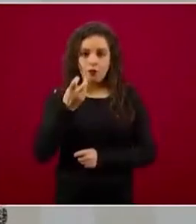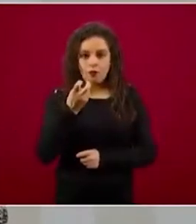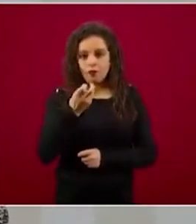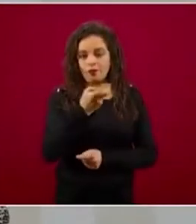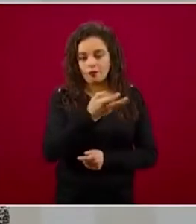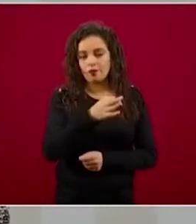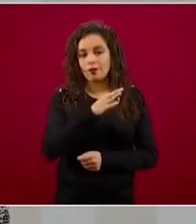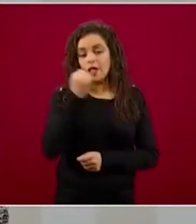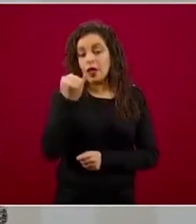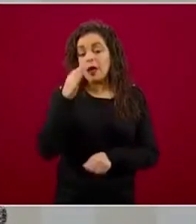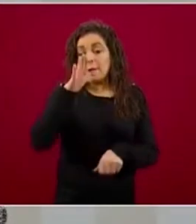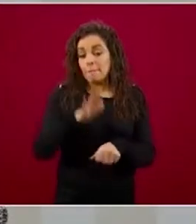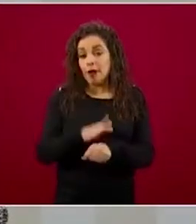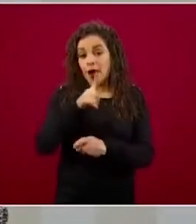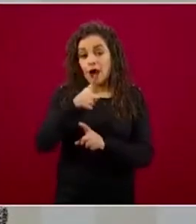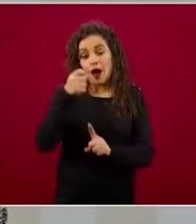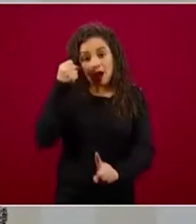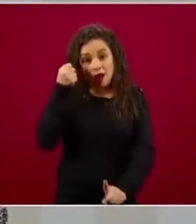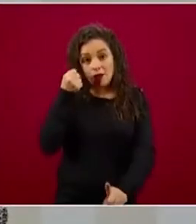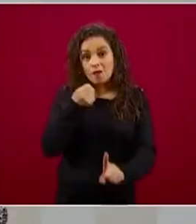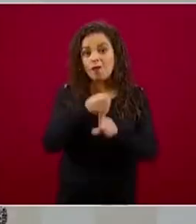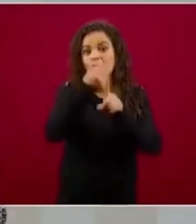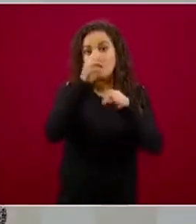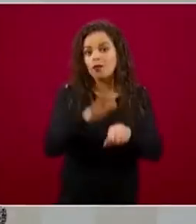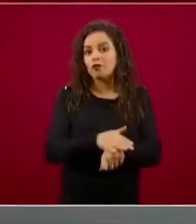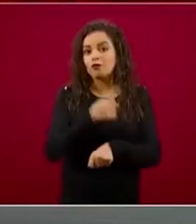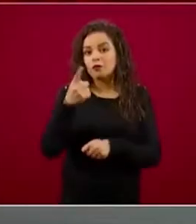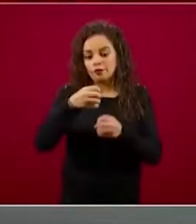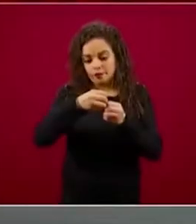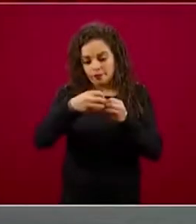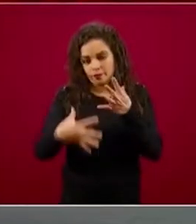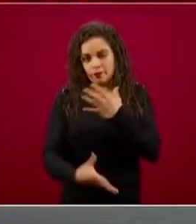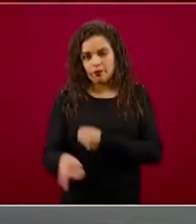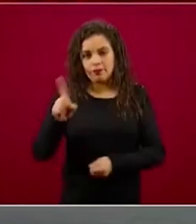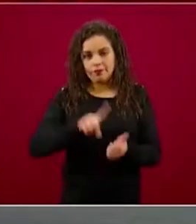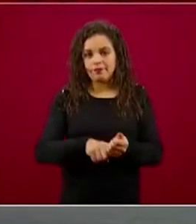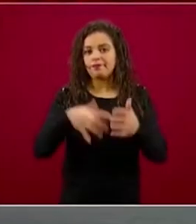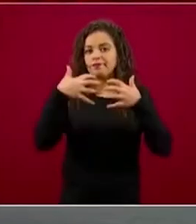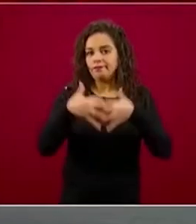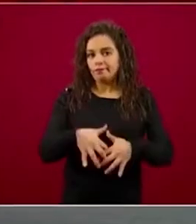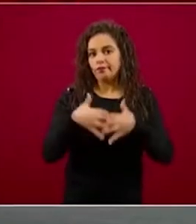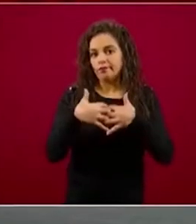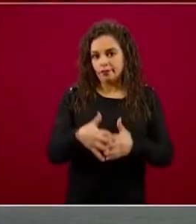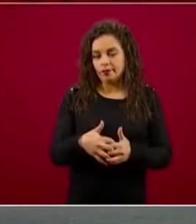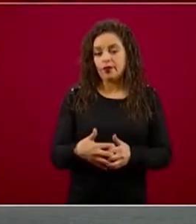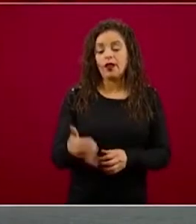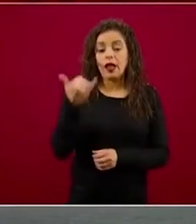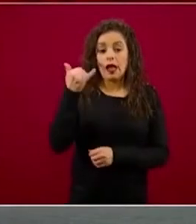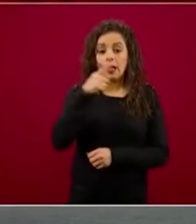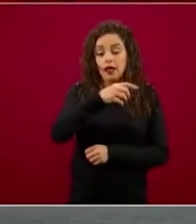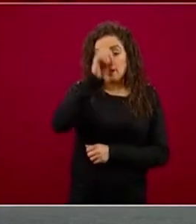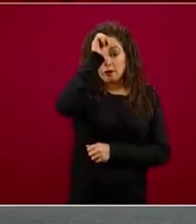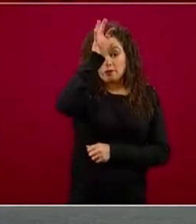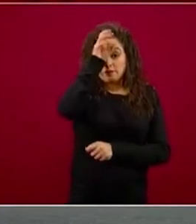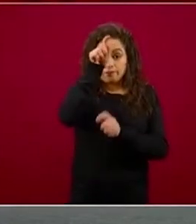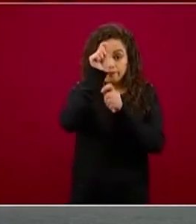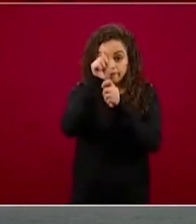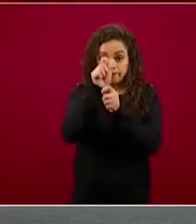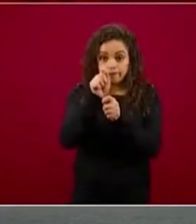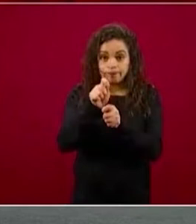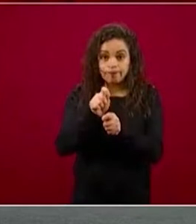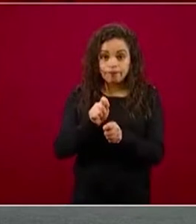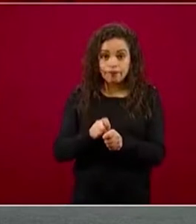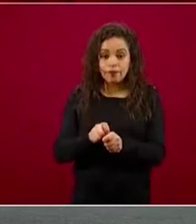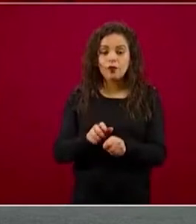en muchas ramas de la producción. Y finalmente la minería, donde está